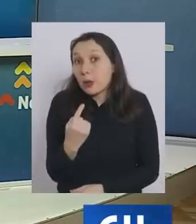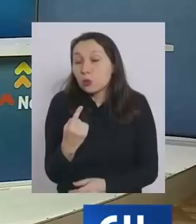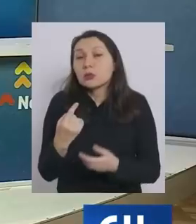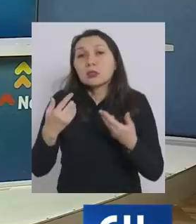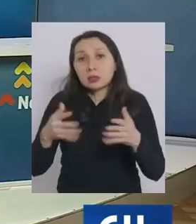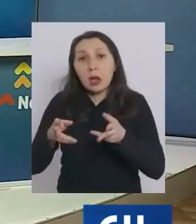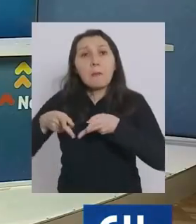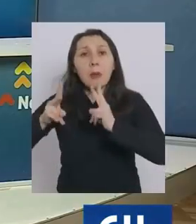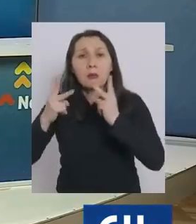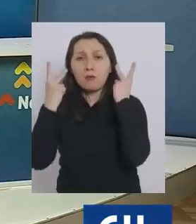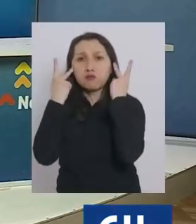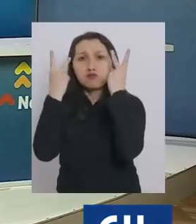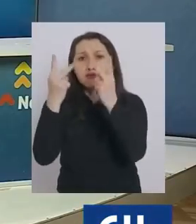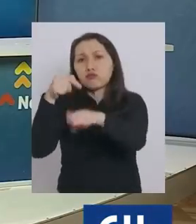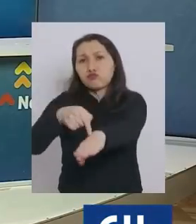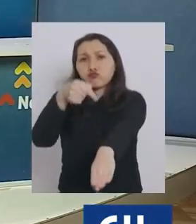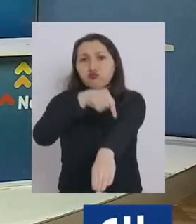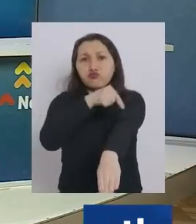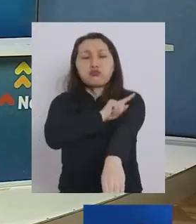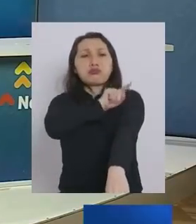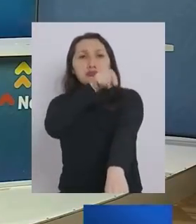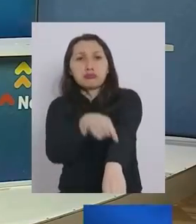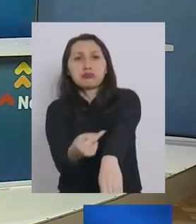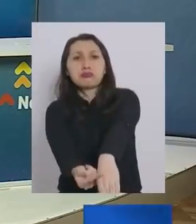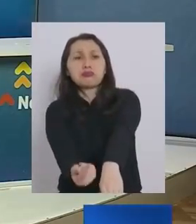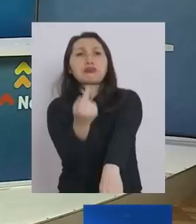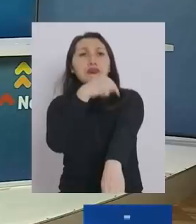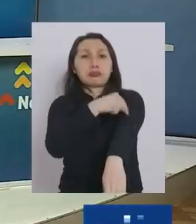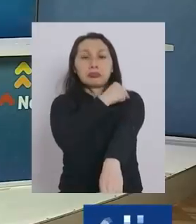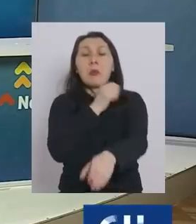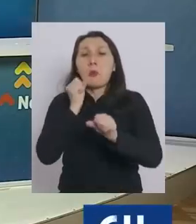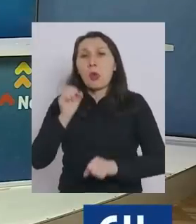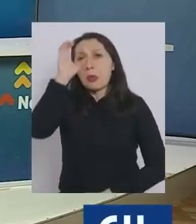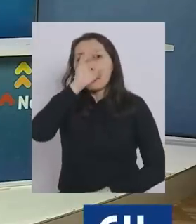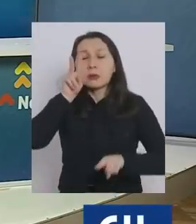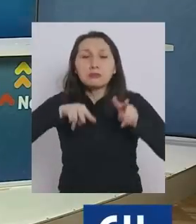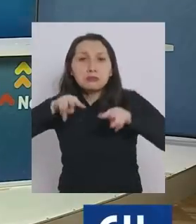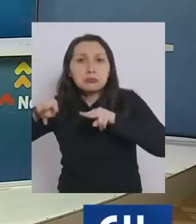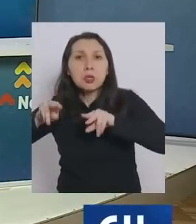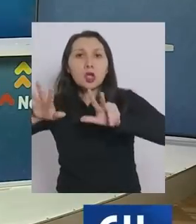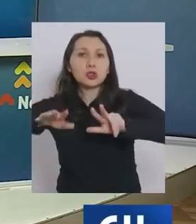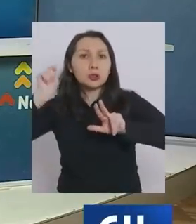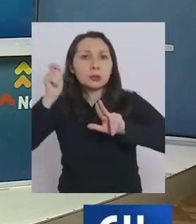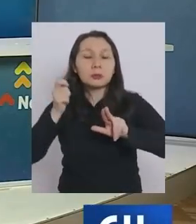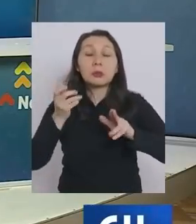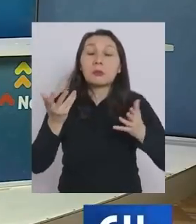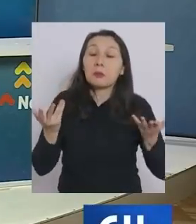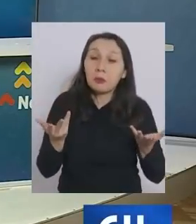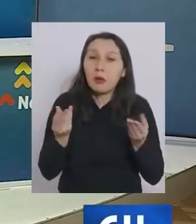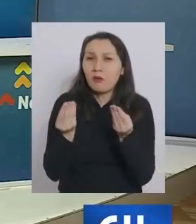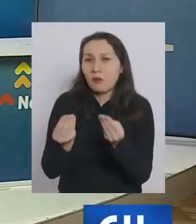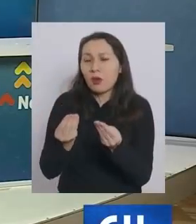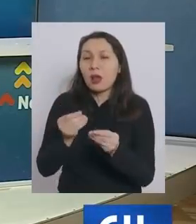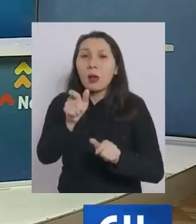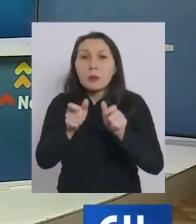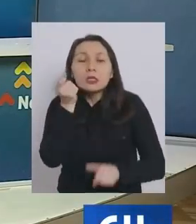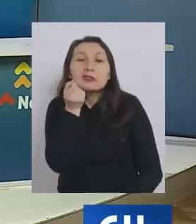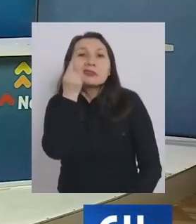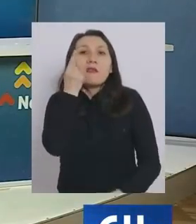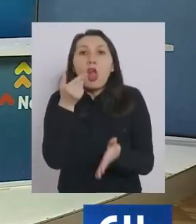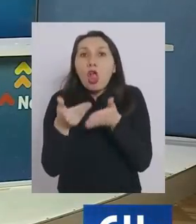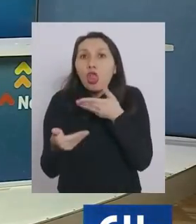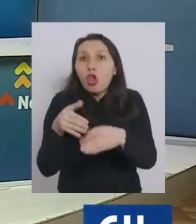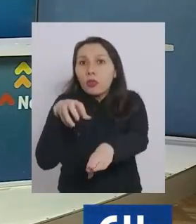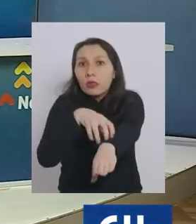ya están permitidos los viajes interregionales se está fomentando de hecho el turismo nacional para el 18 de septiembre quizás sería bueno que las personas supieran